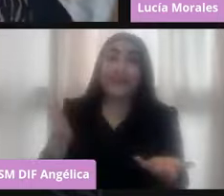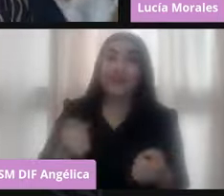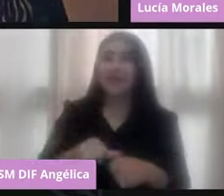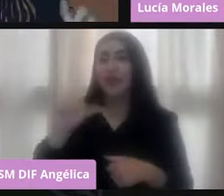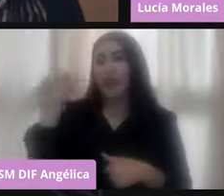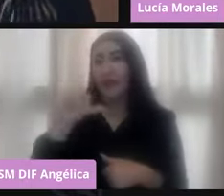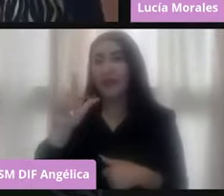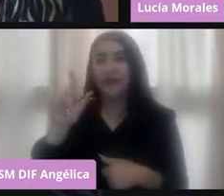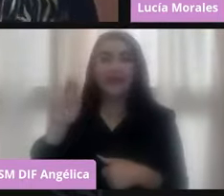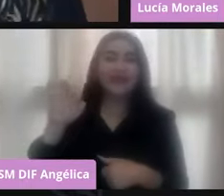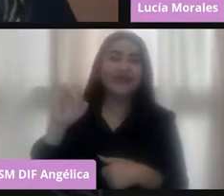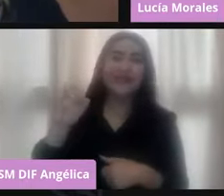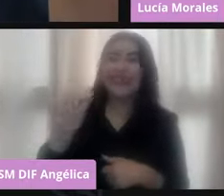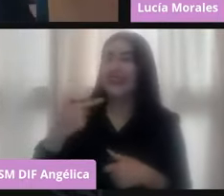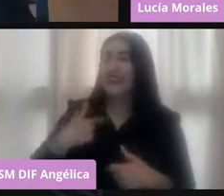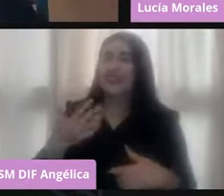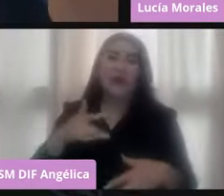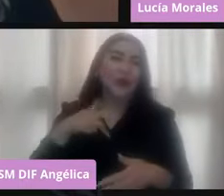brinco de gusto.